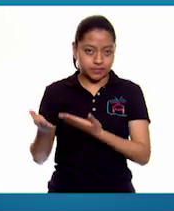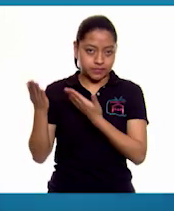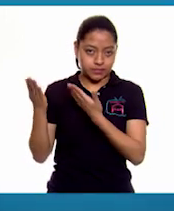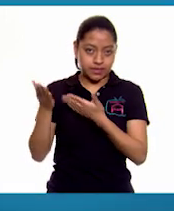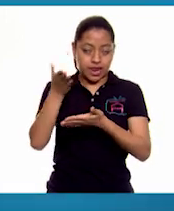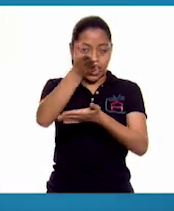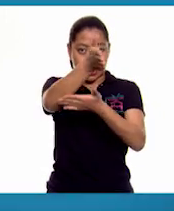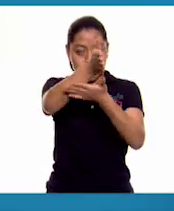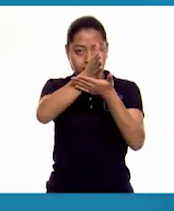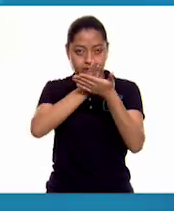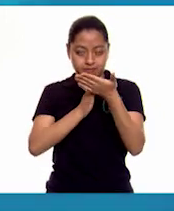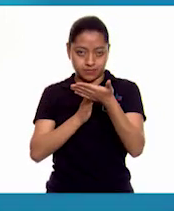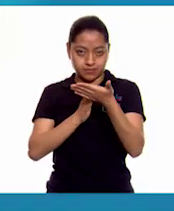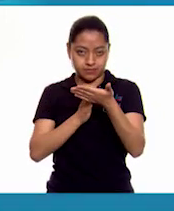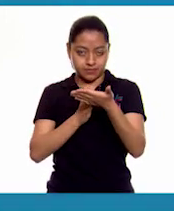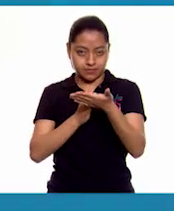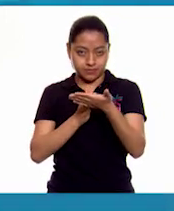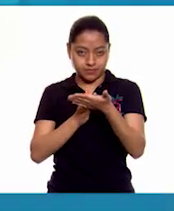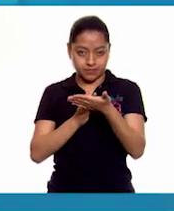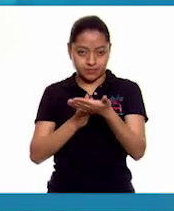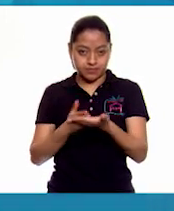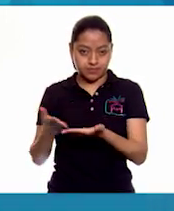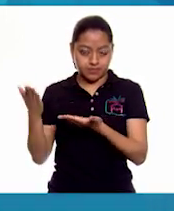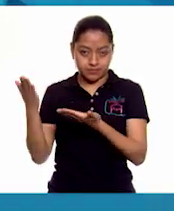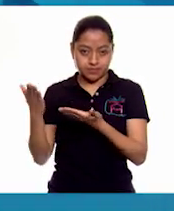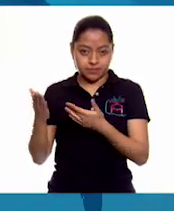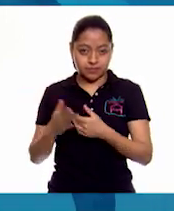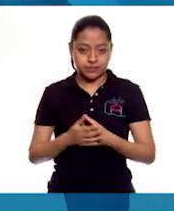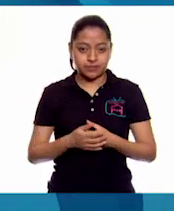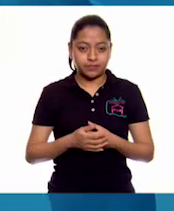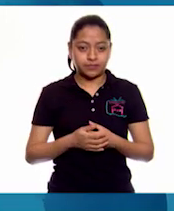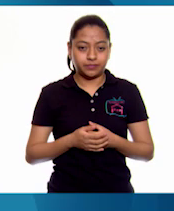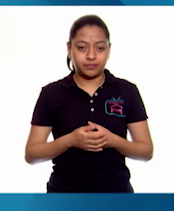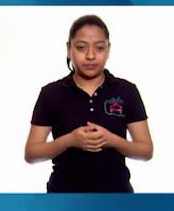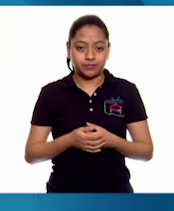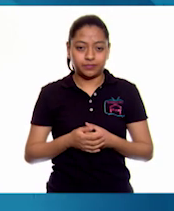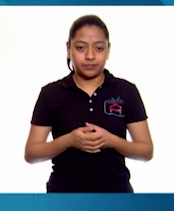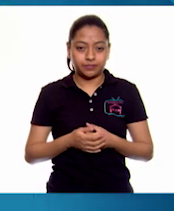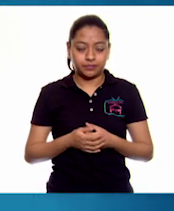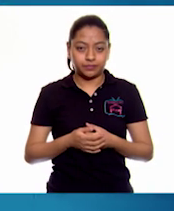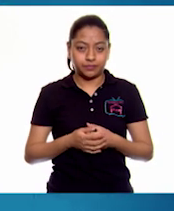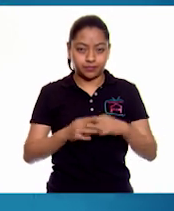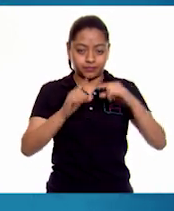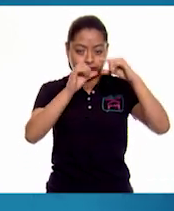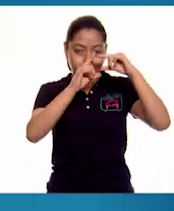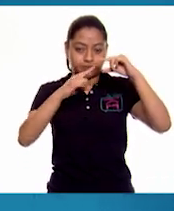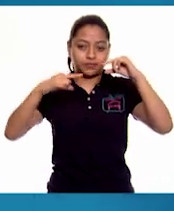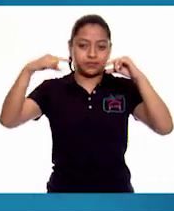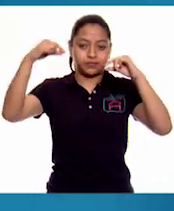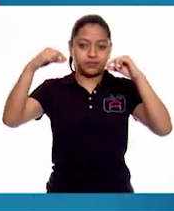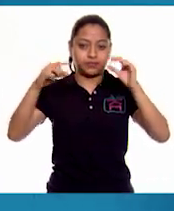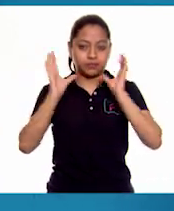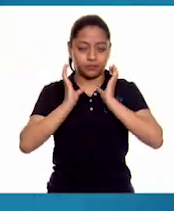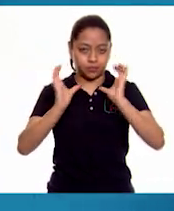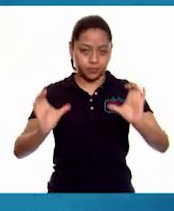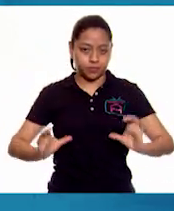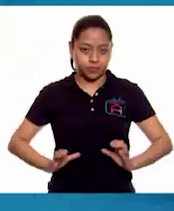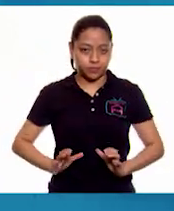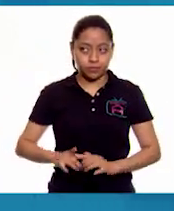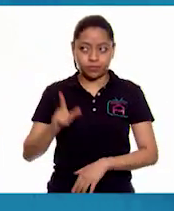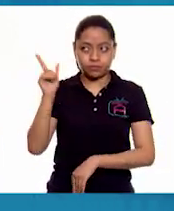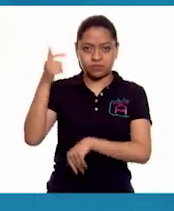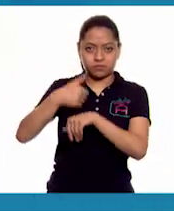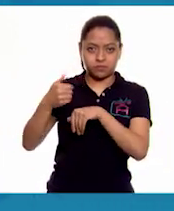del círculo grande. ¿Se fijan? Círculo grande, una fracción, que ustedes saben qué fracción es.